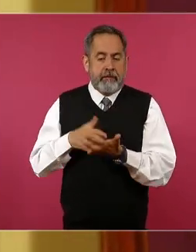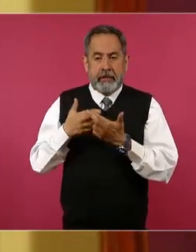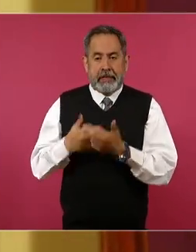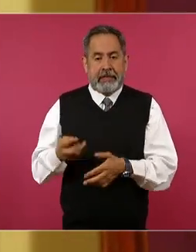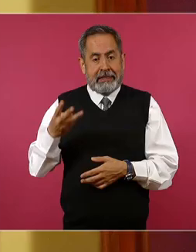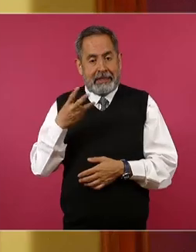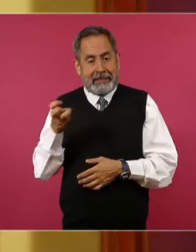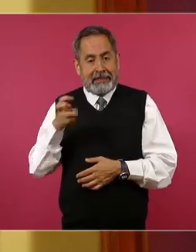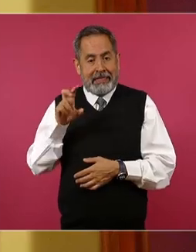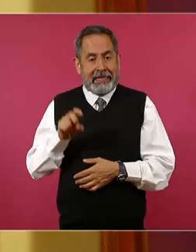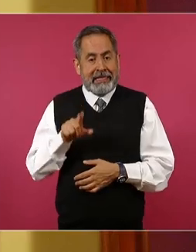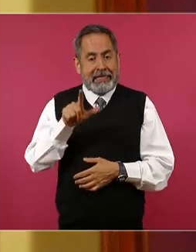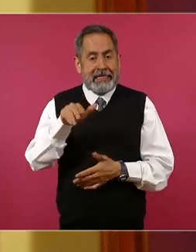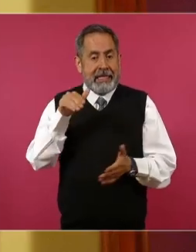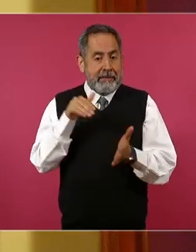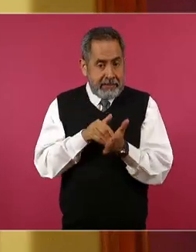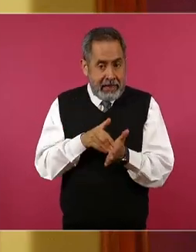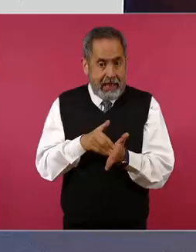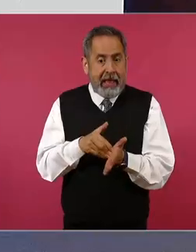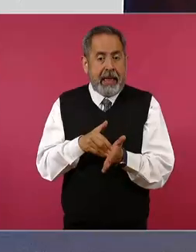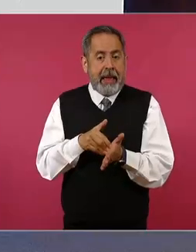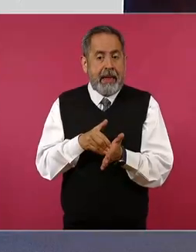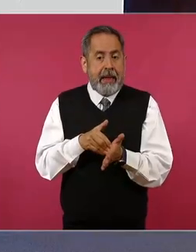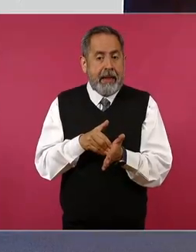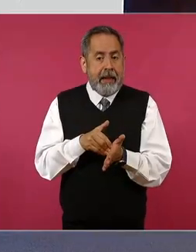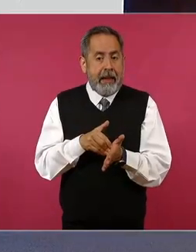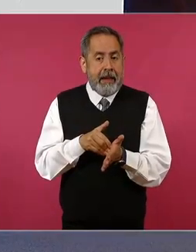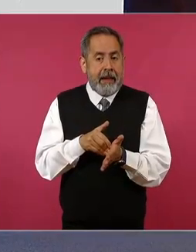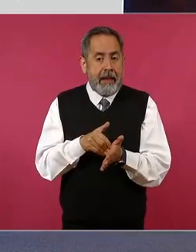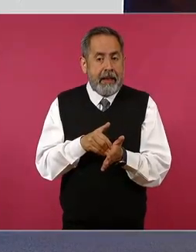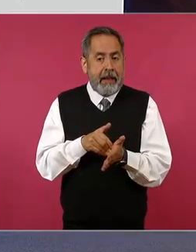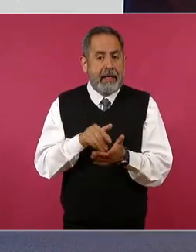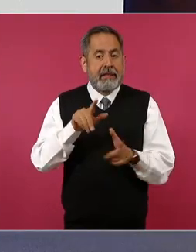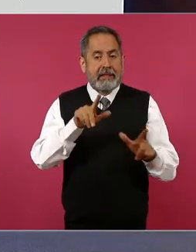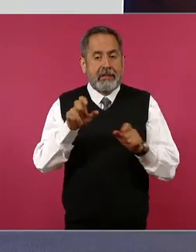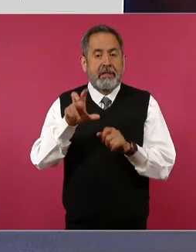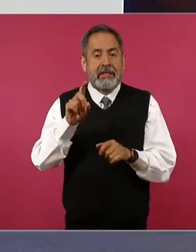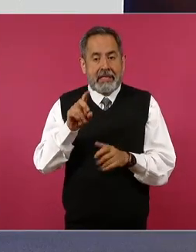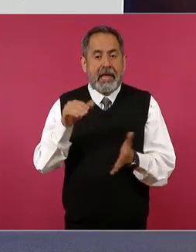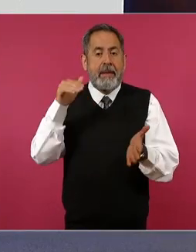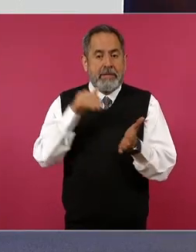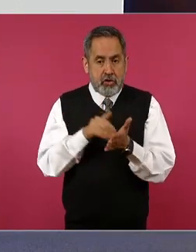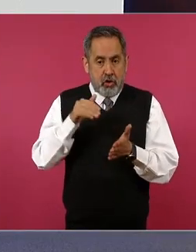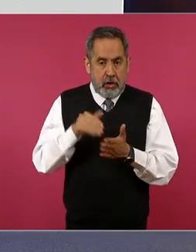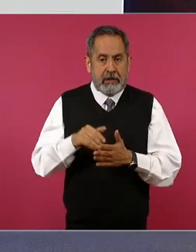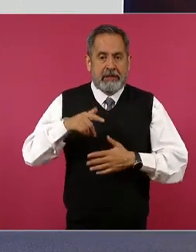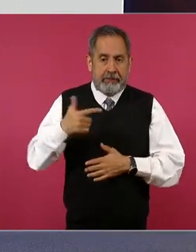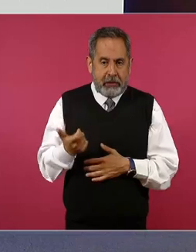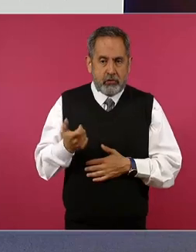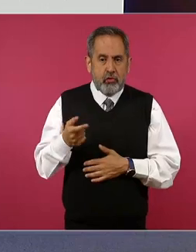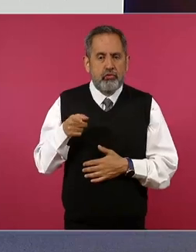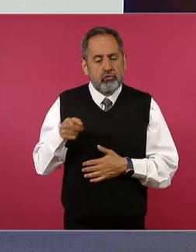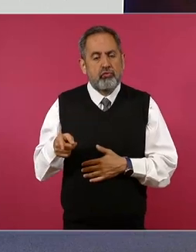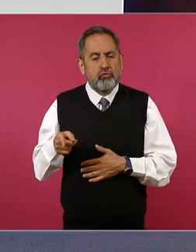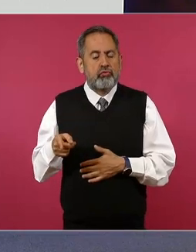337 mil 730 millones de pesos que